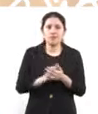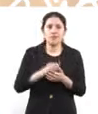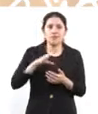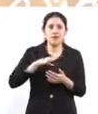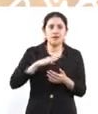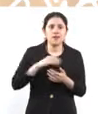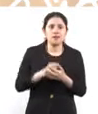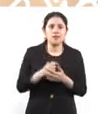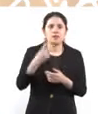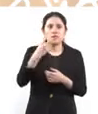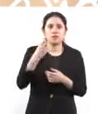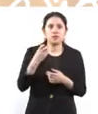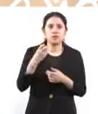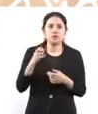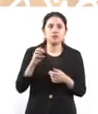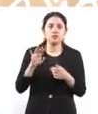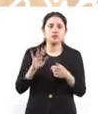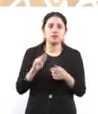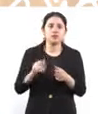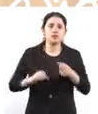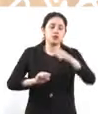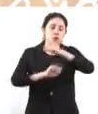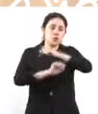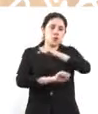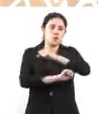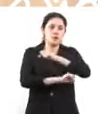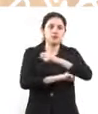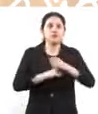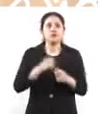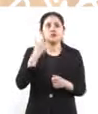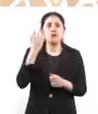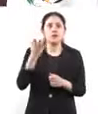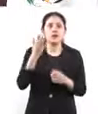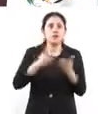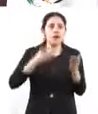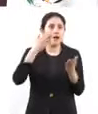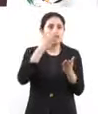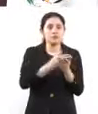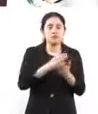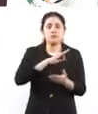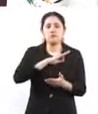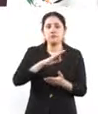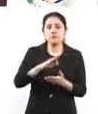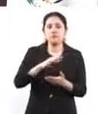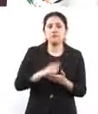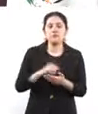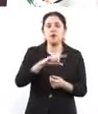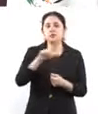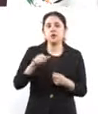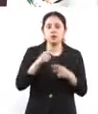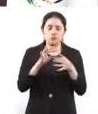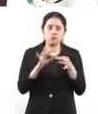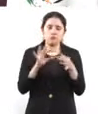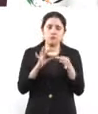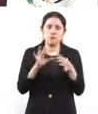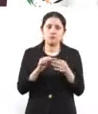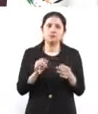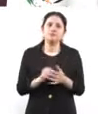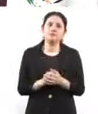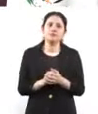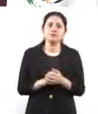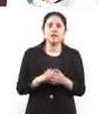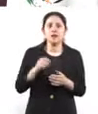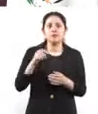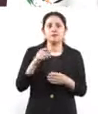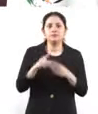pilares en toda la ciudad, donde van a poder acercarse a ver la cartelera y bueno, más adelante hablaremos de toda la oferta que hay ahí. Pero posibilidades,